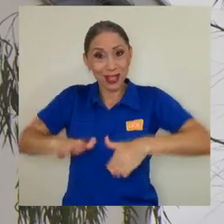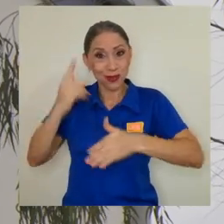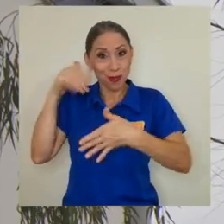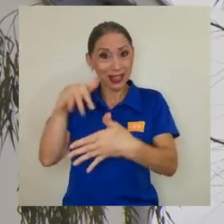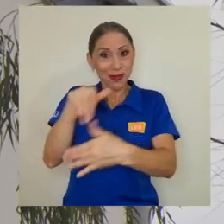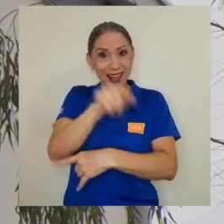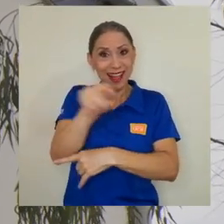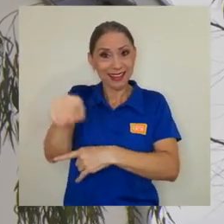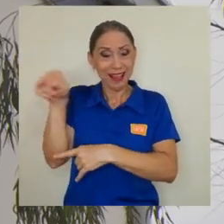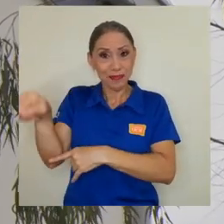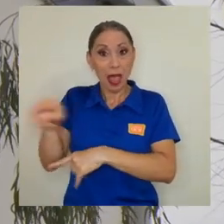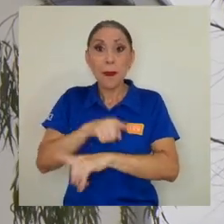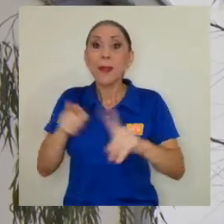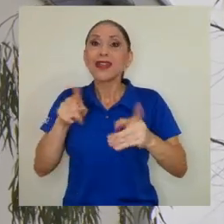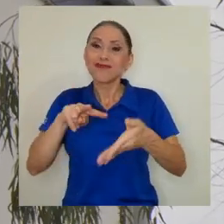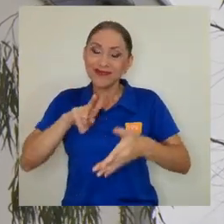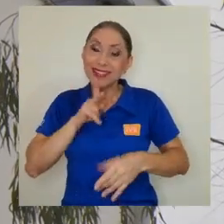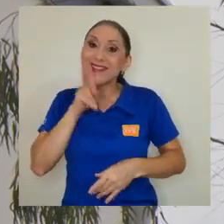¿Qué lo que un